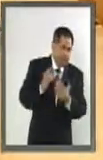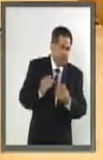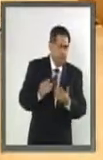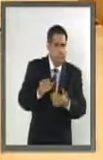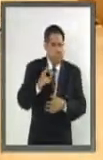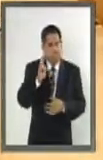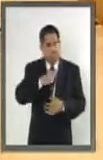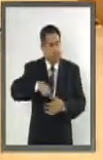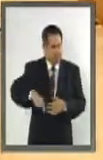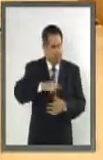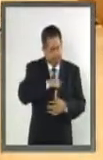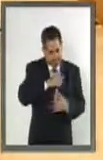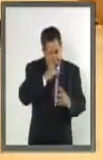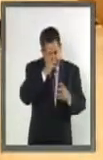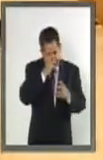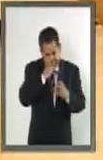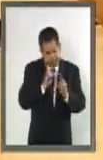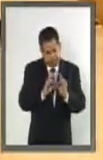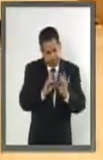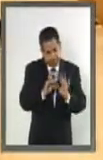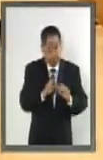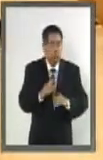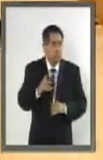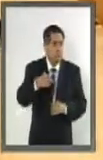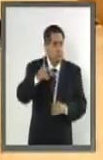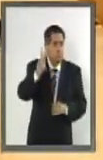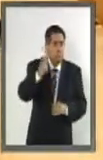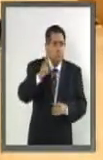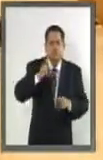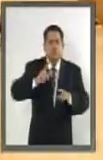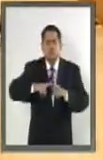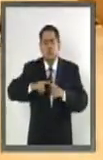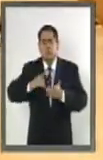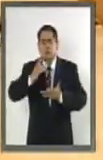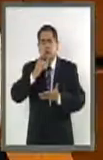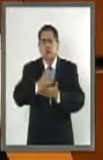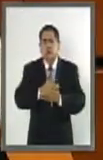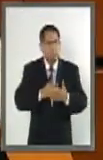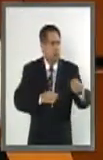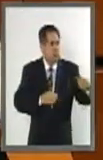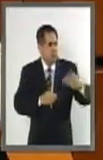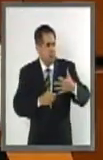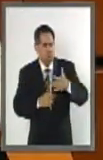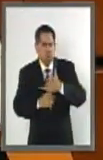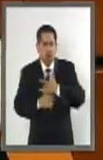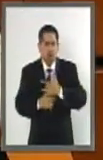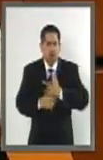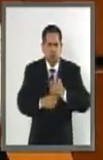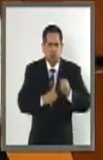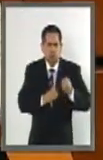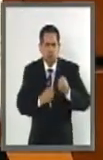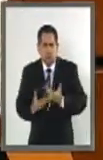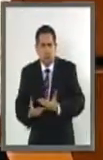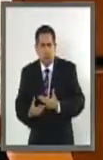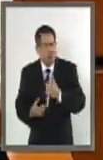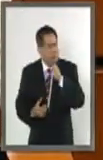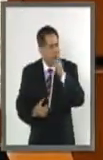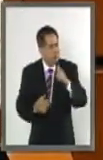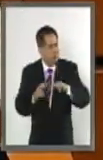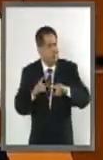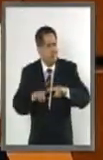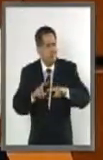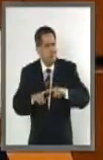tristes para nuestro país. Pero pareciera que el único que no es generoso, que no es sensible a esta tragedia,